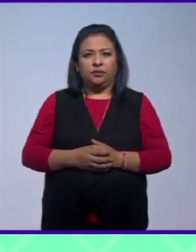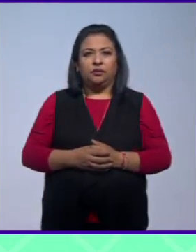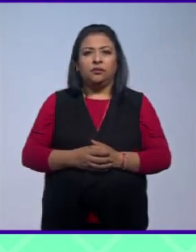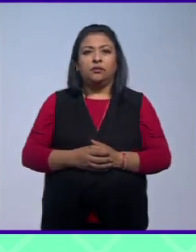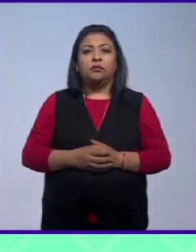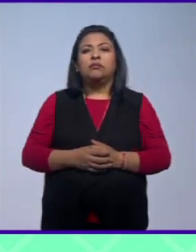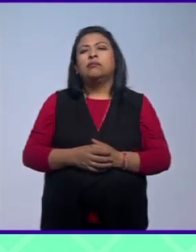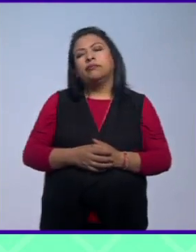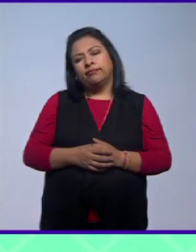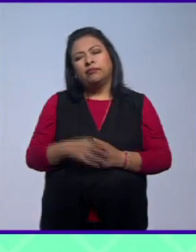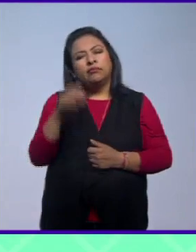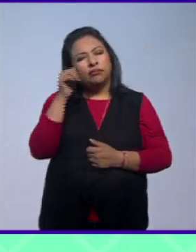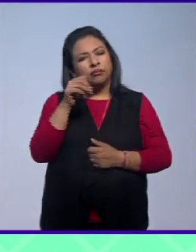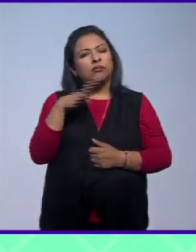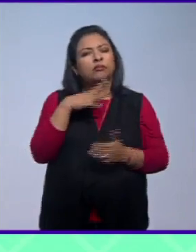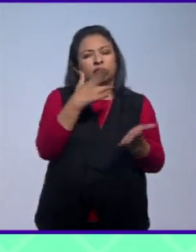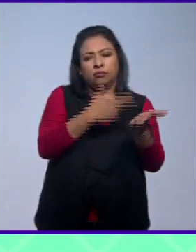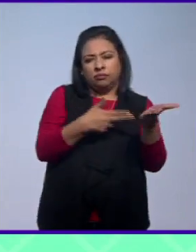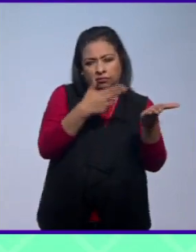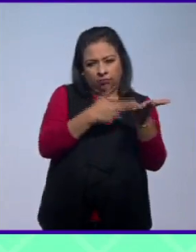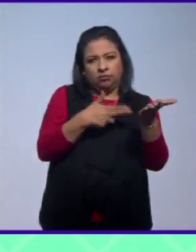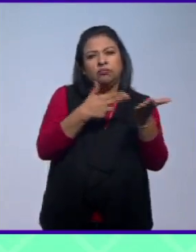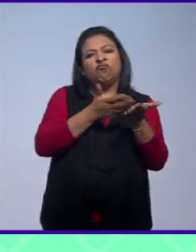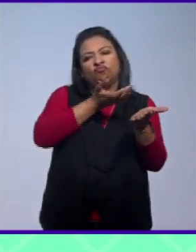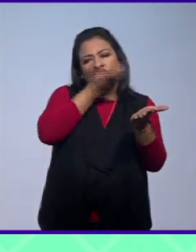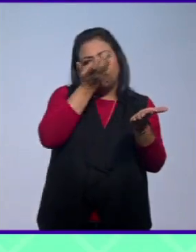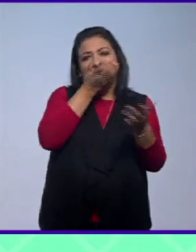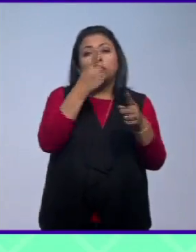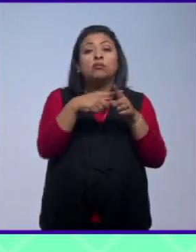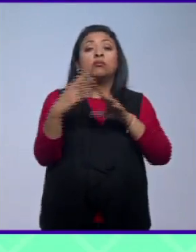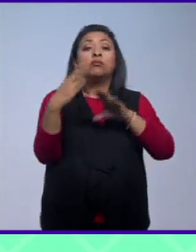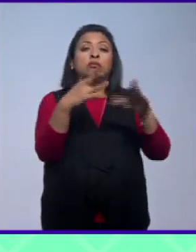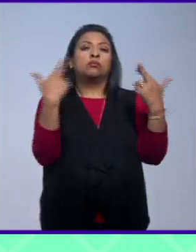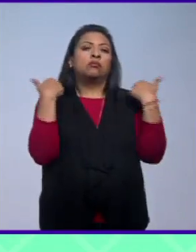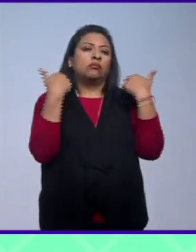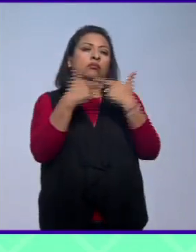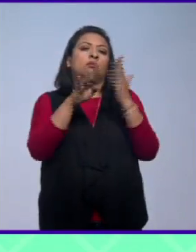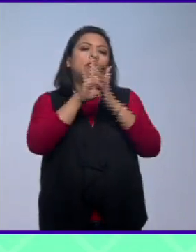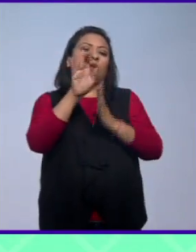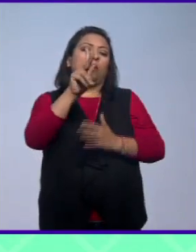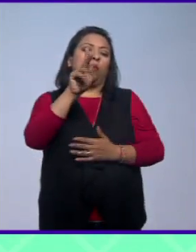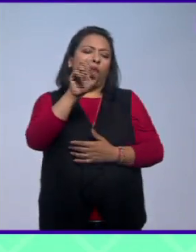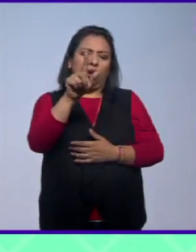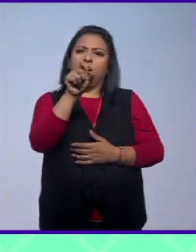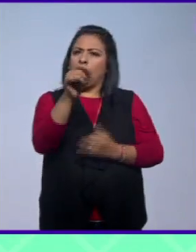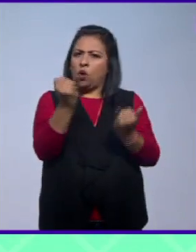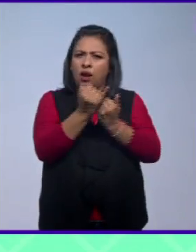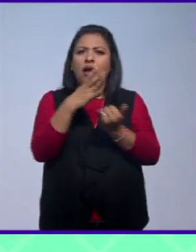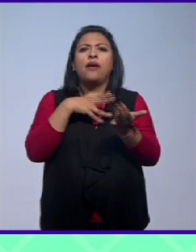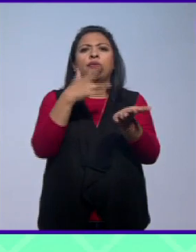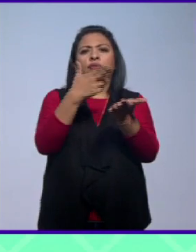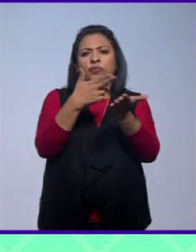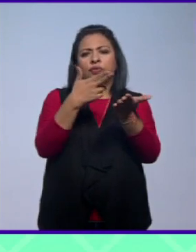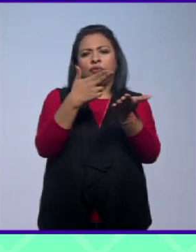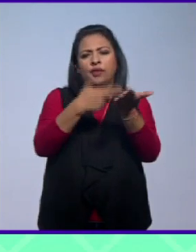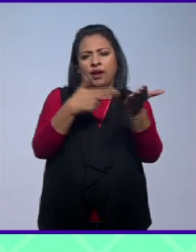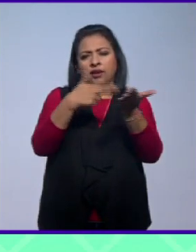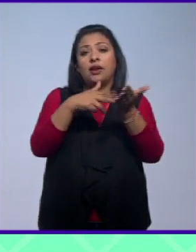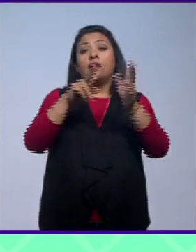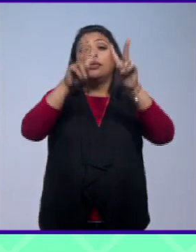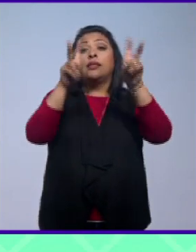Por lo regular siempre teníamos un taller dado por algunos de los maestros en este caso el maestro Paul Saloon también va a dar un taller de teatro de basura se llama